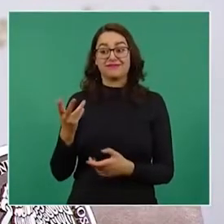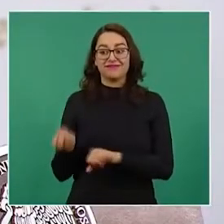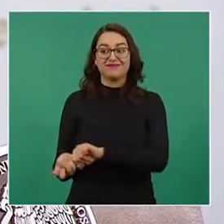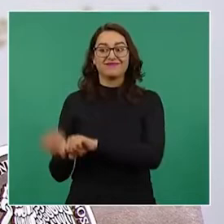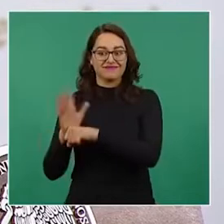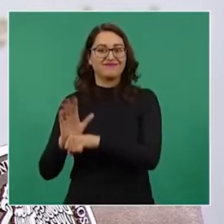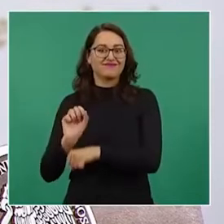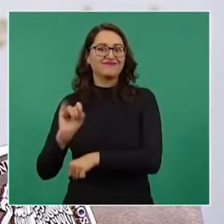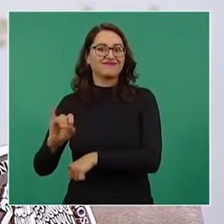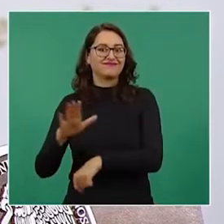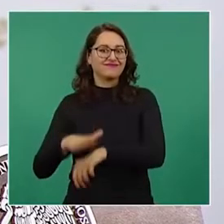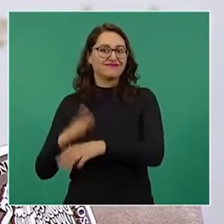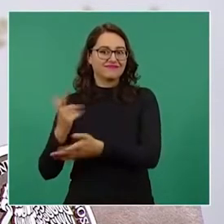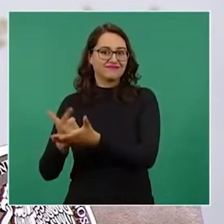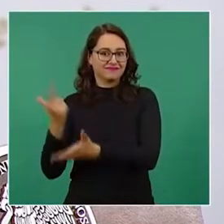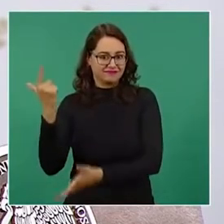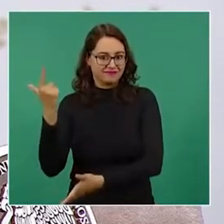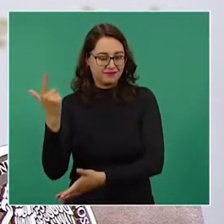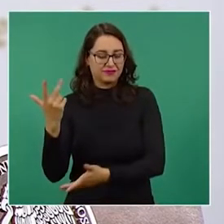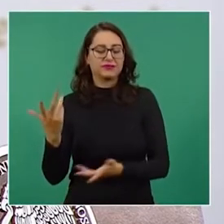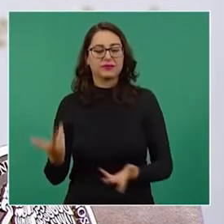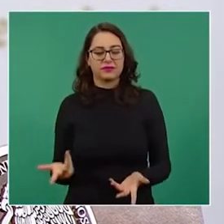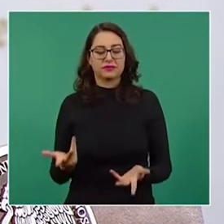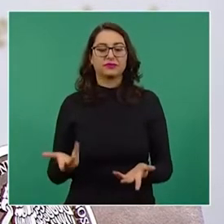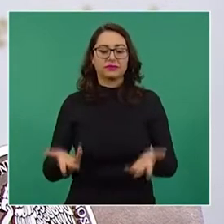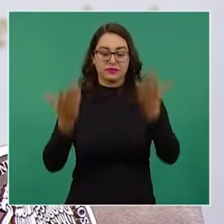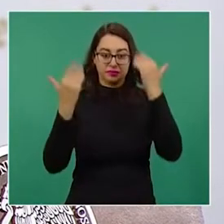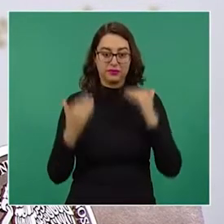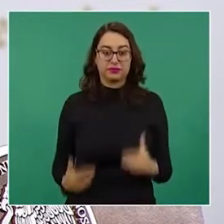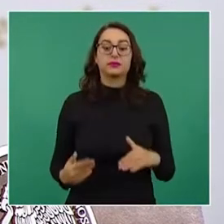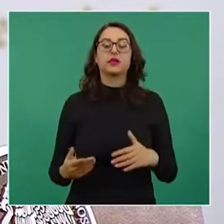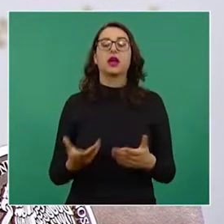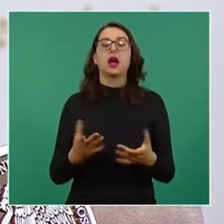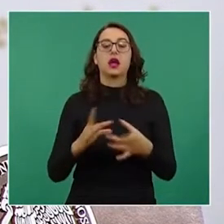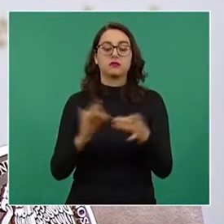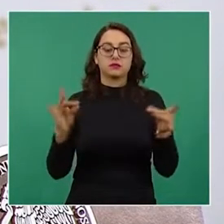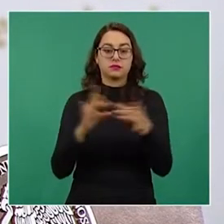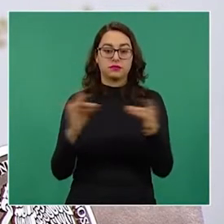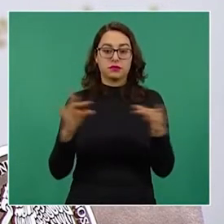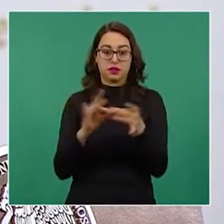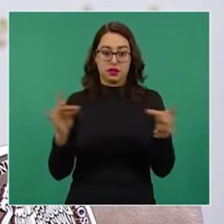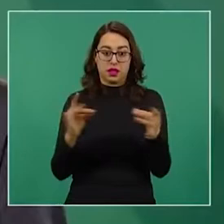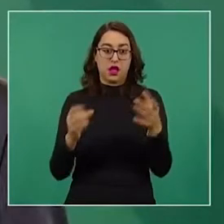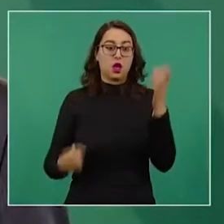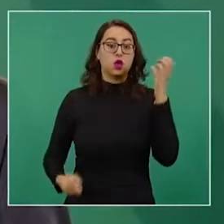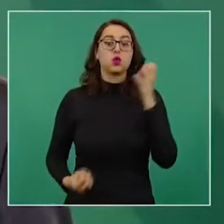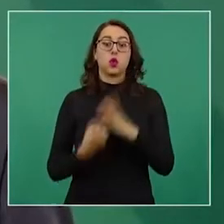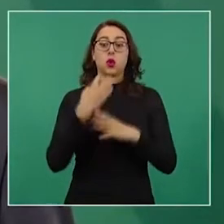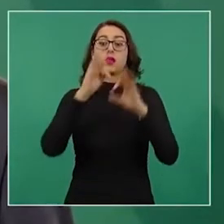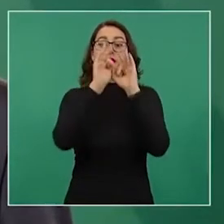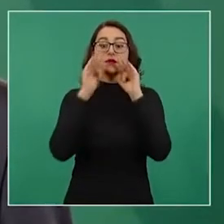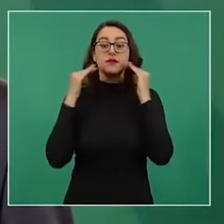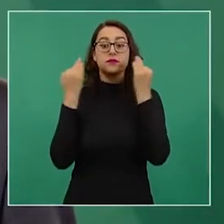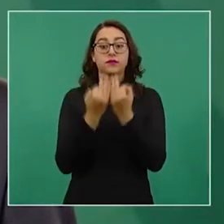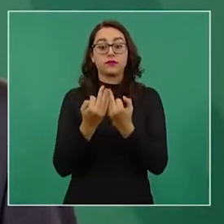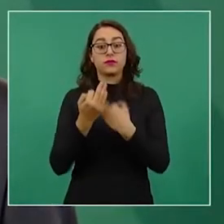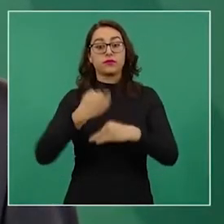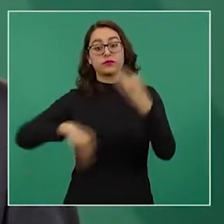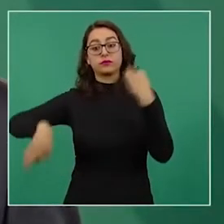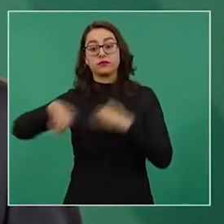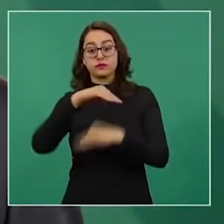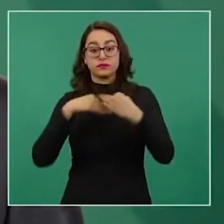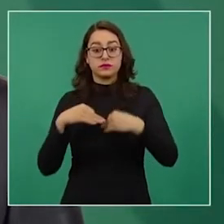vacunadas. Termino comentando cuál va a ser el mecanismo. Es el mecanismo por el que hemos incorporado a todas las demás